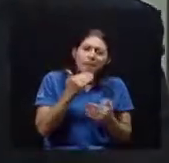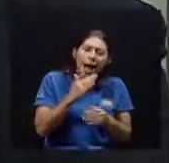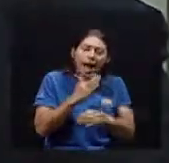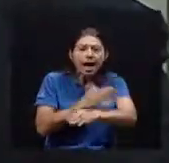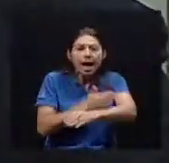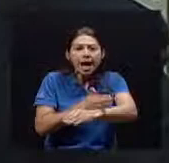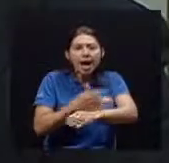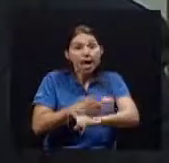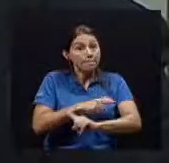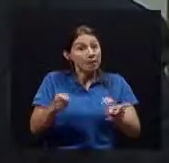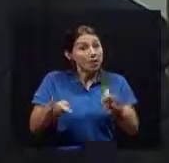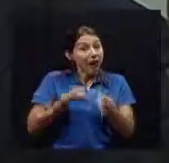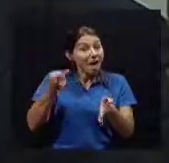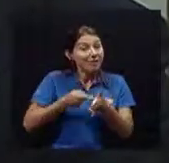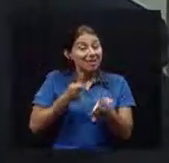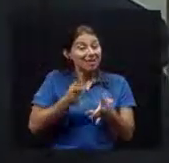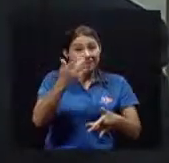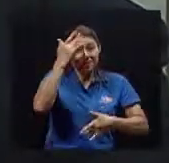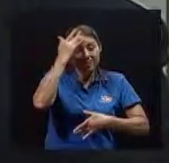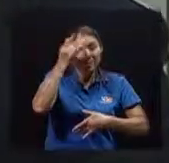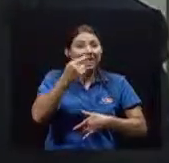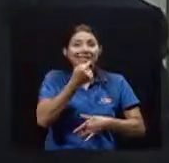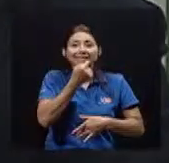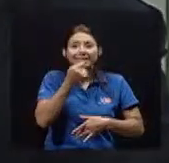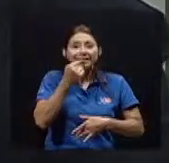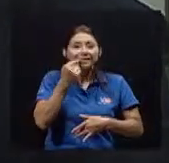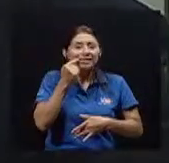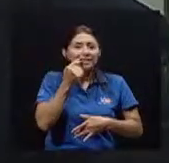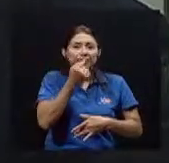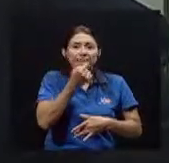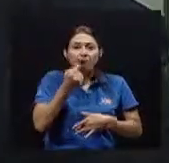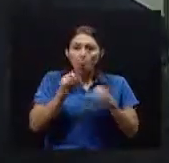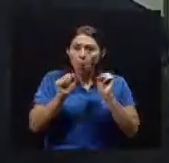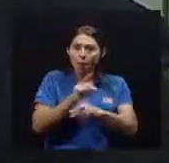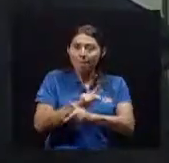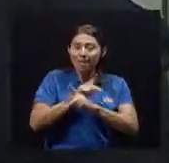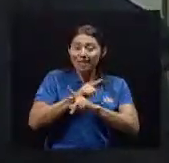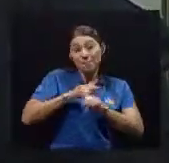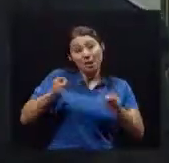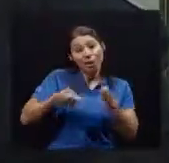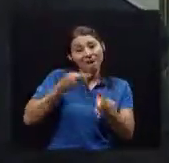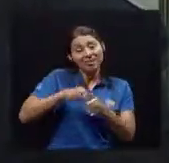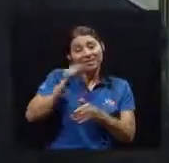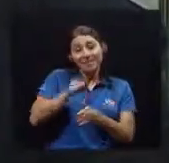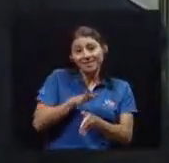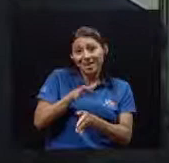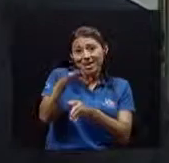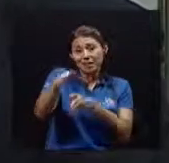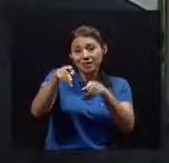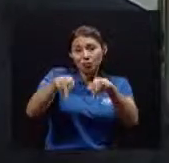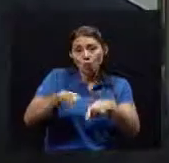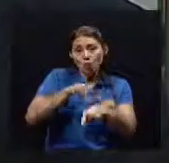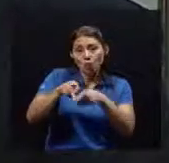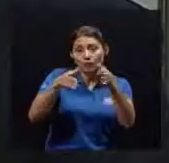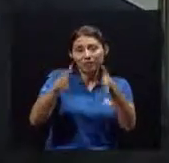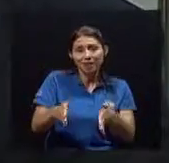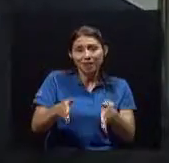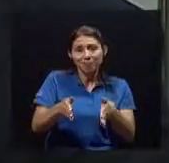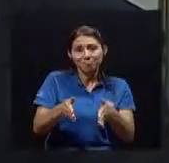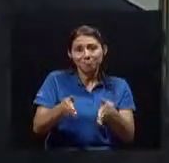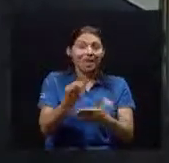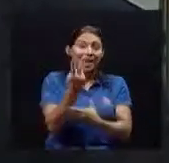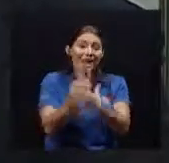Pero muchas veces Estas enfermedades pueden prevenirse Pero a veces Hay que asistir a donde un profesional En ambos casos Las